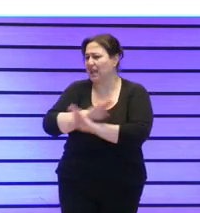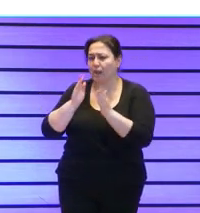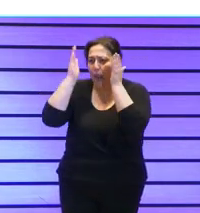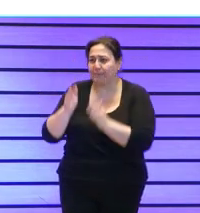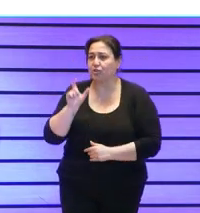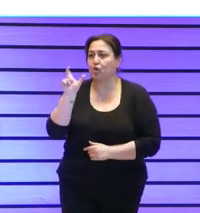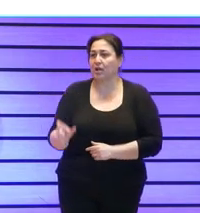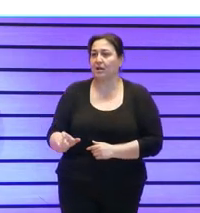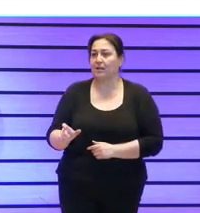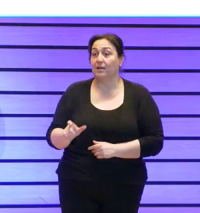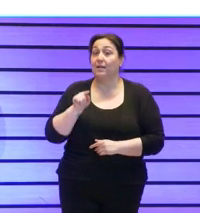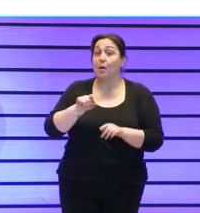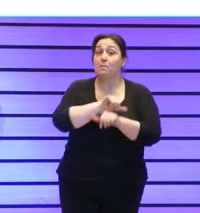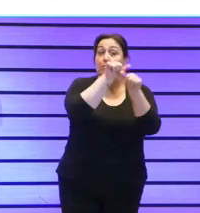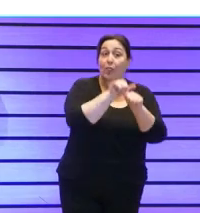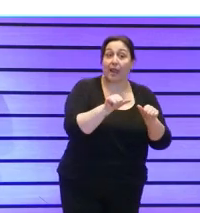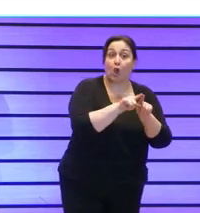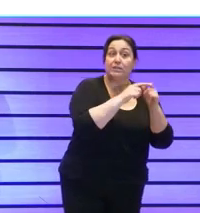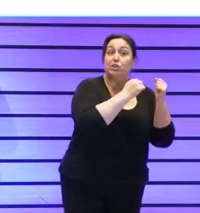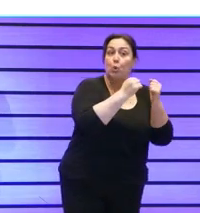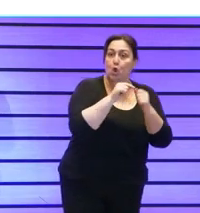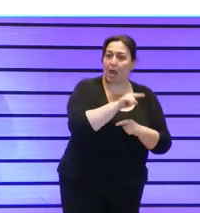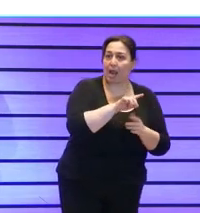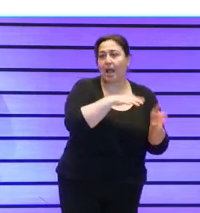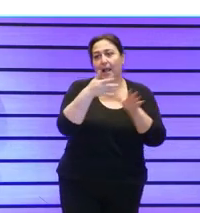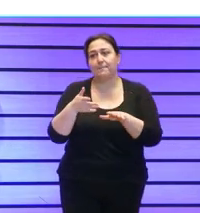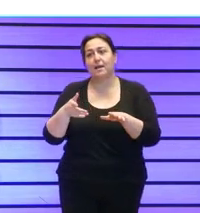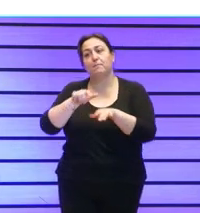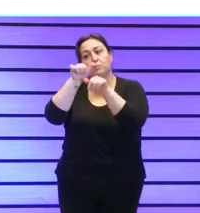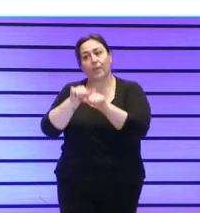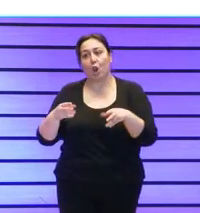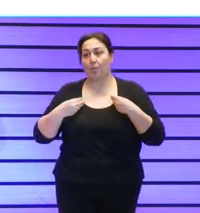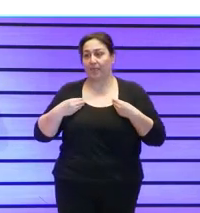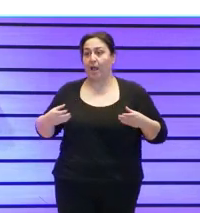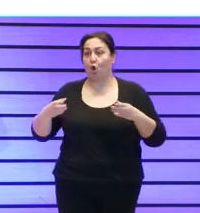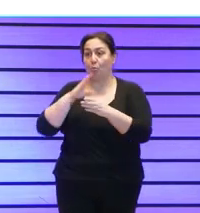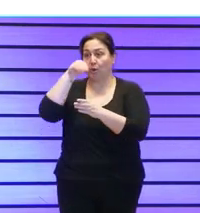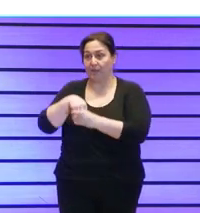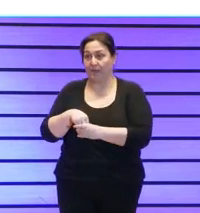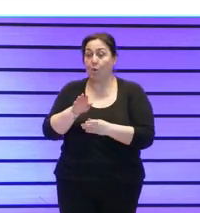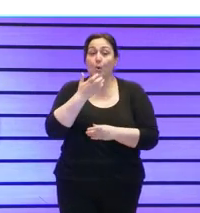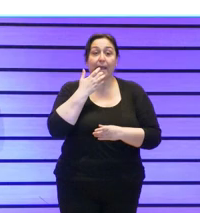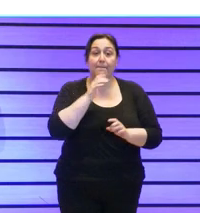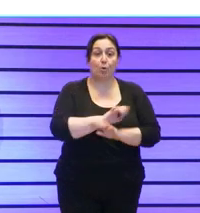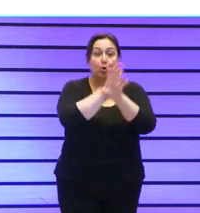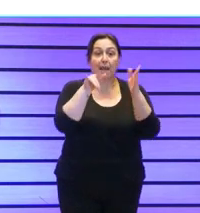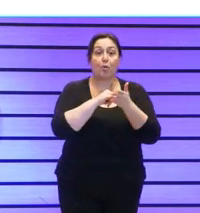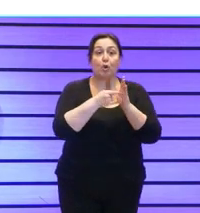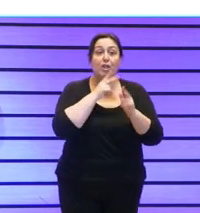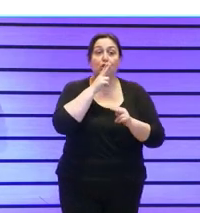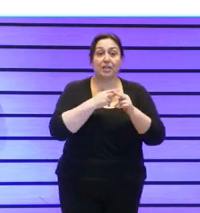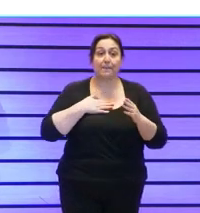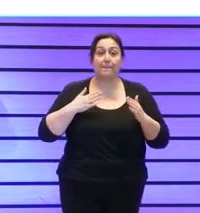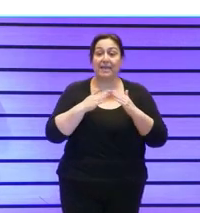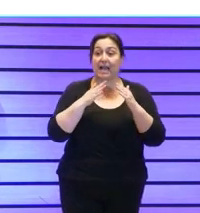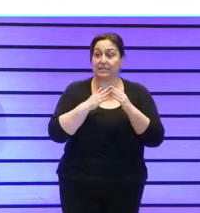del modelo institucional al modelo de vida en comunidad un ejemplo muy claro es el proyecto Mi Casa que estamos desarrollando en